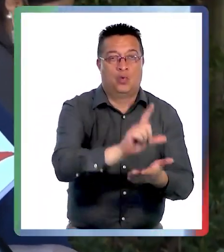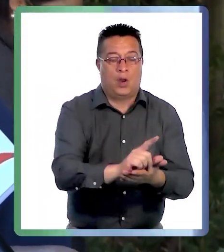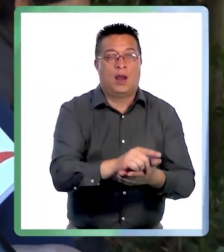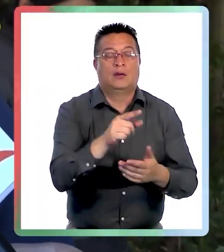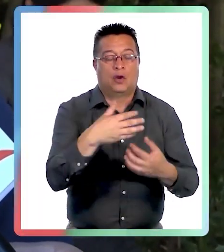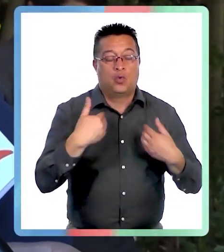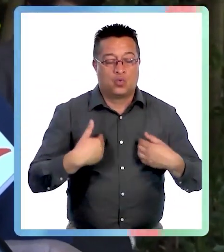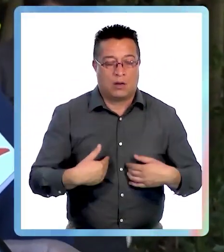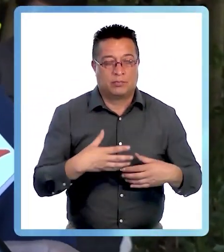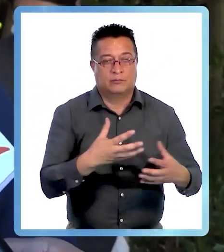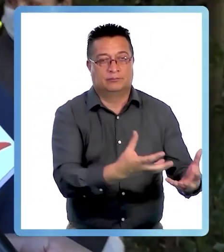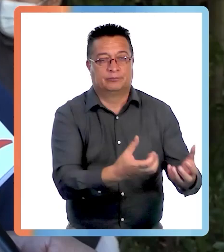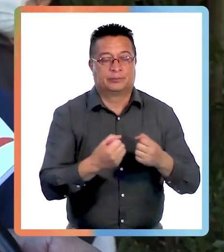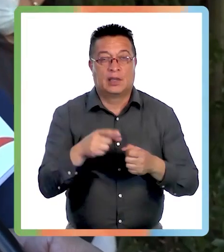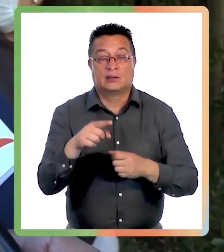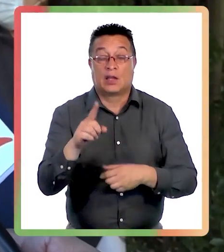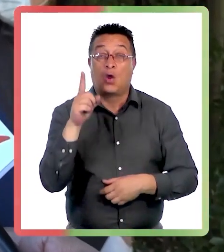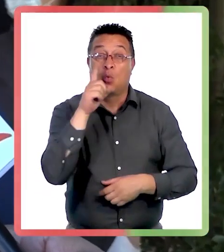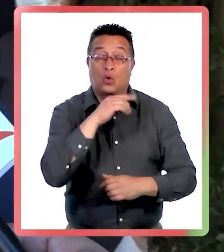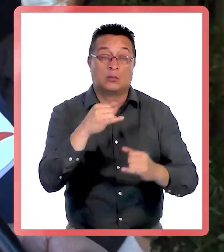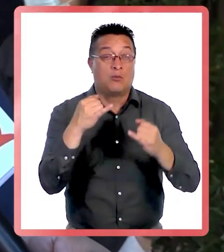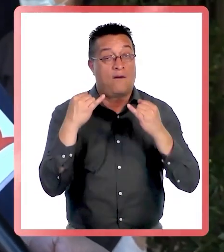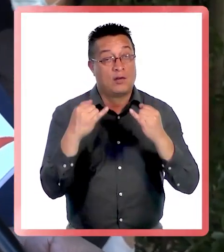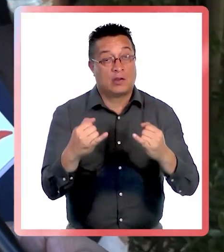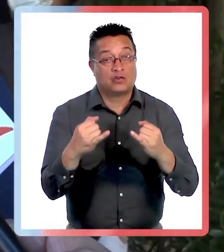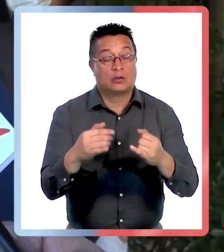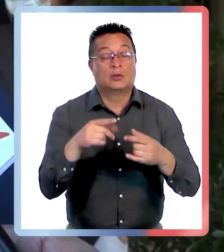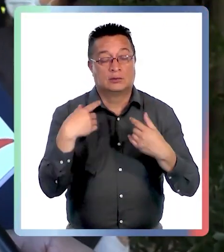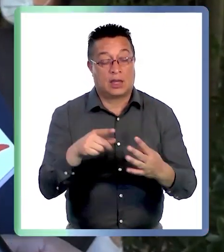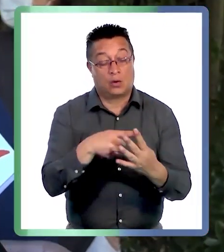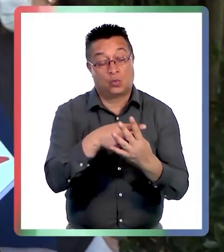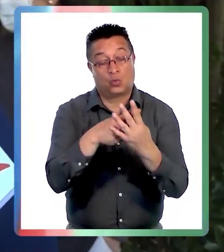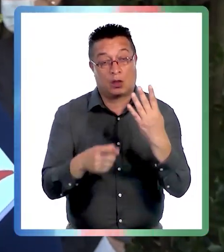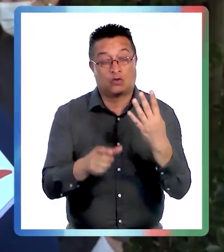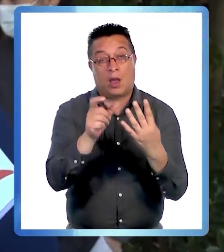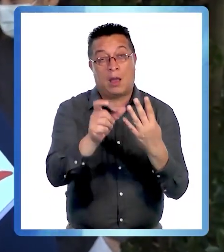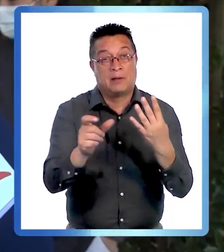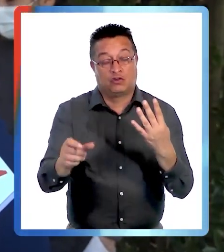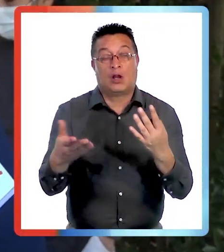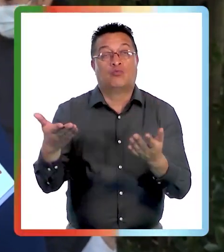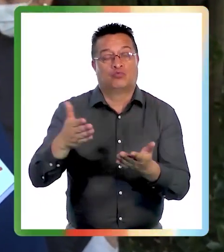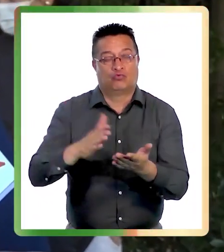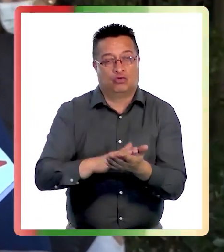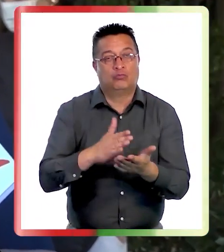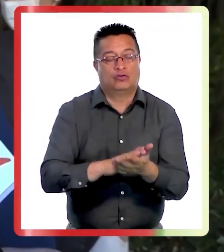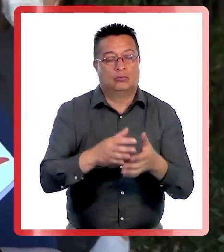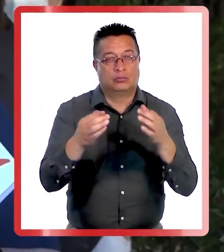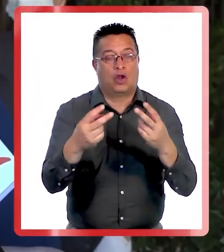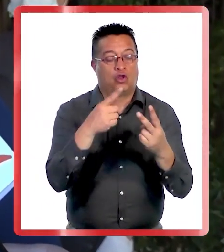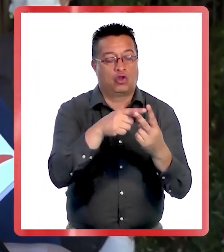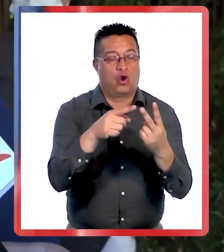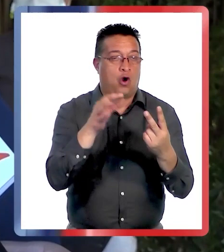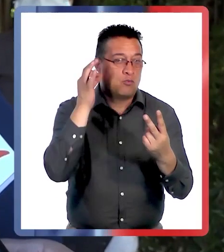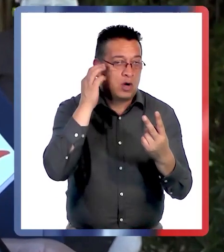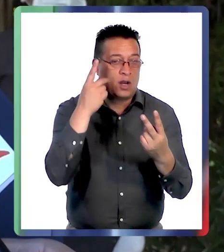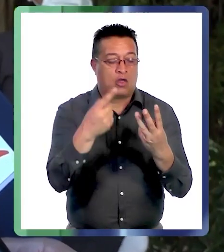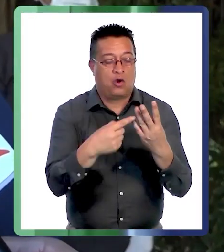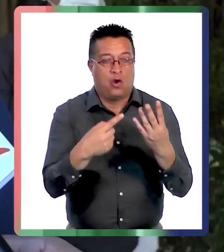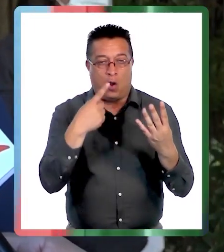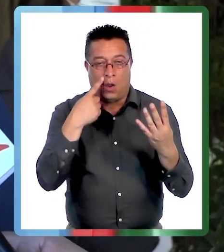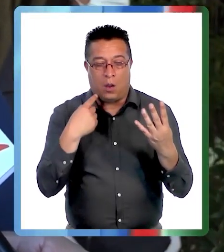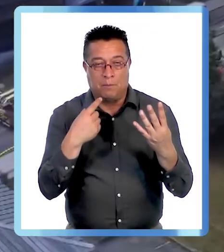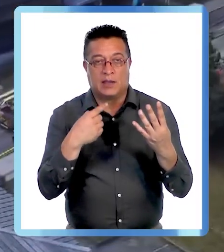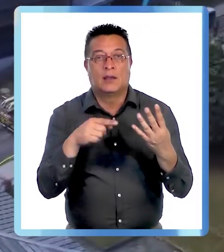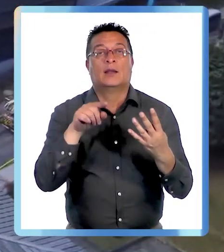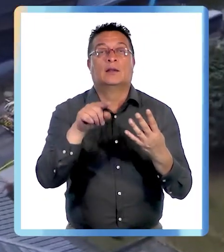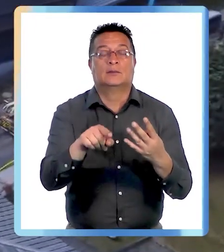sitio del suceso y con los cuerpos. Esa es la última información. Hasta el momento son cuatro personas en calidad de fallecidas, dos mujeres, dos